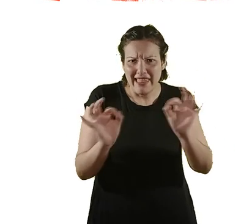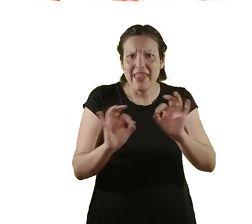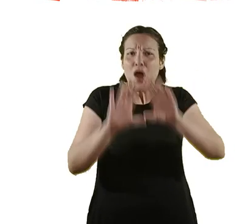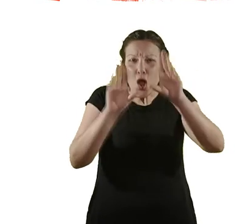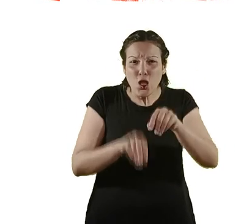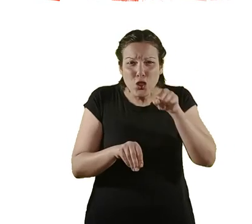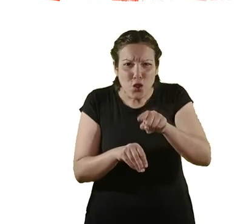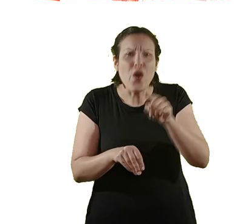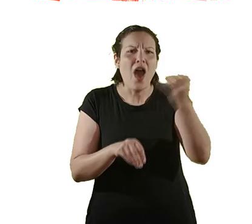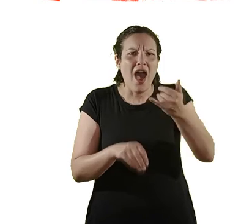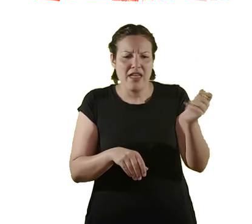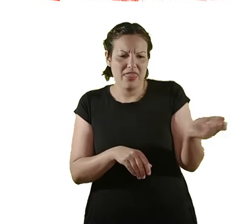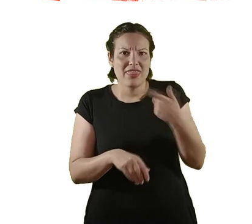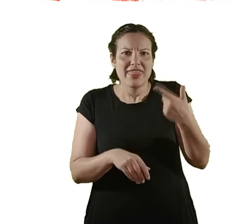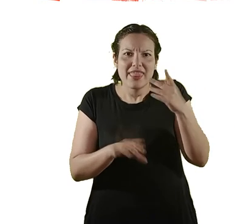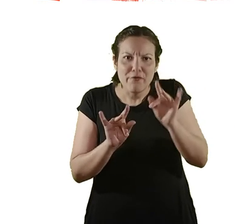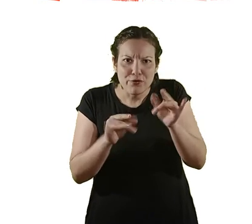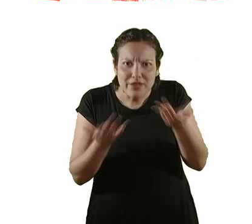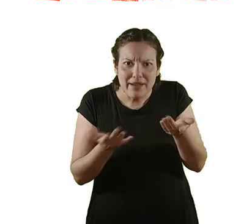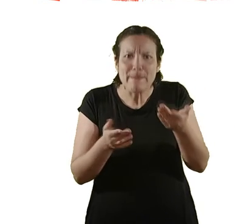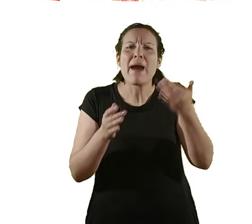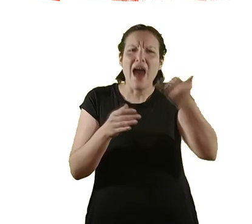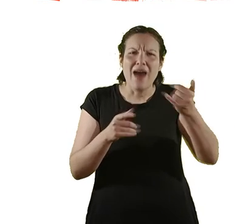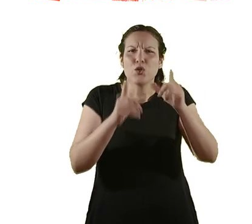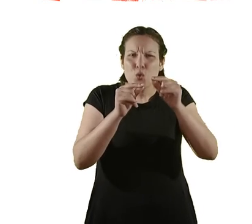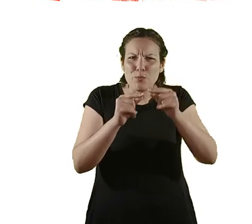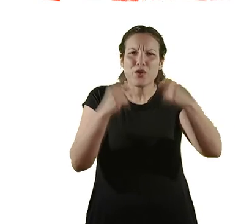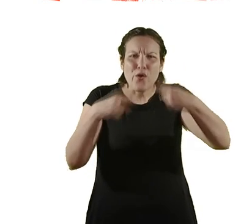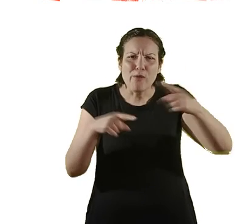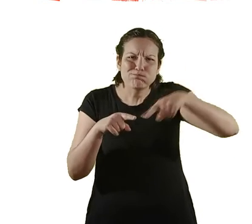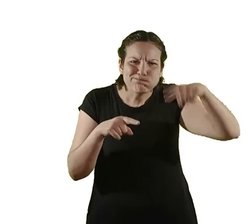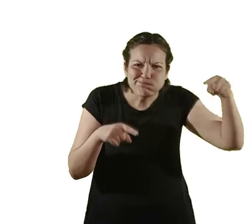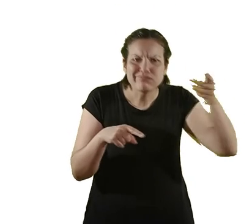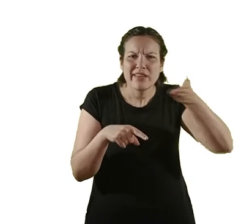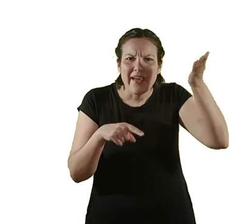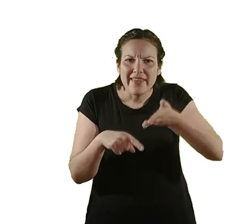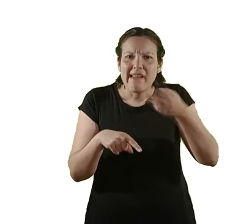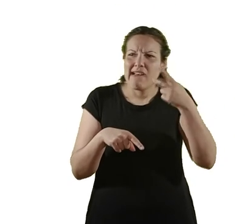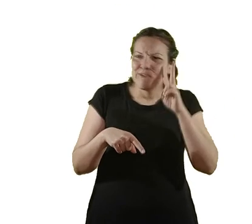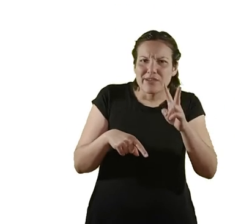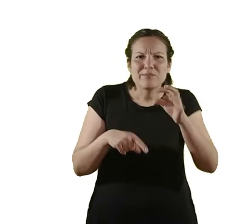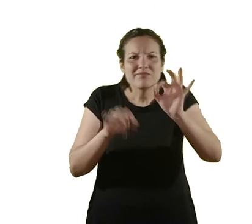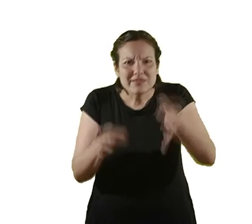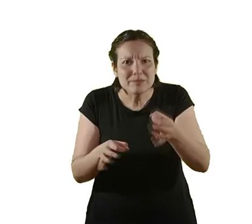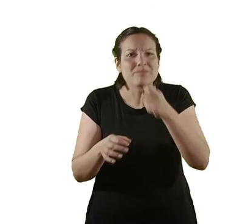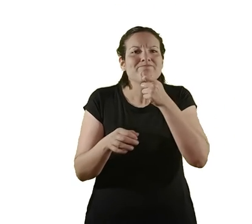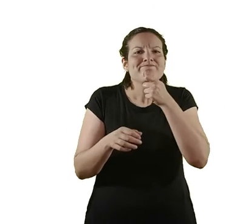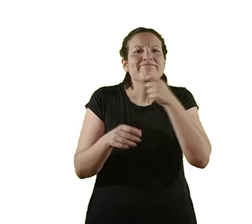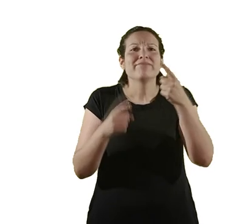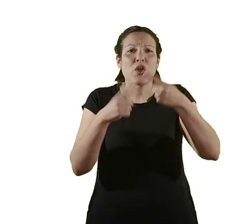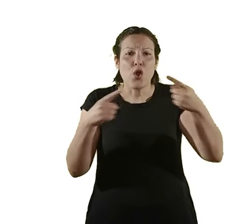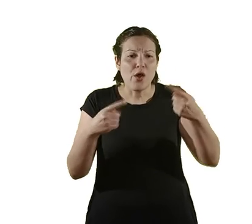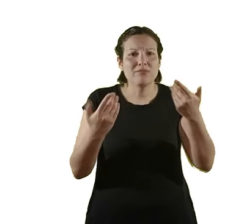una dificultad. Porque, de hecho, tenemos mucha estadística y lo vemos y sabemos que lo que pasa es que hay igualdad de